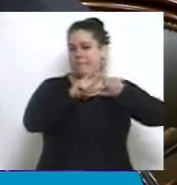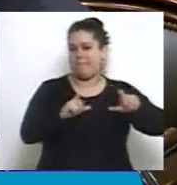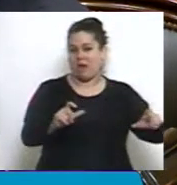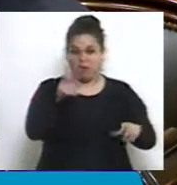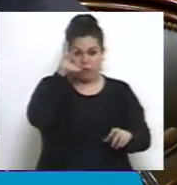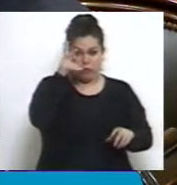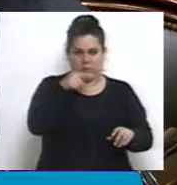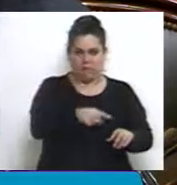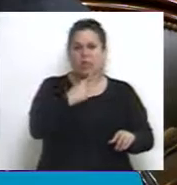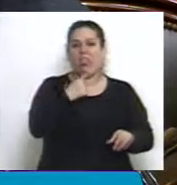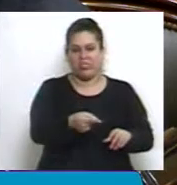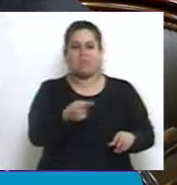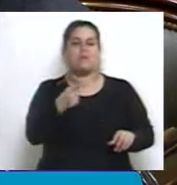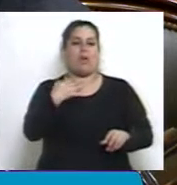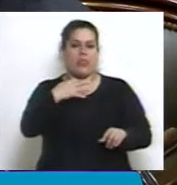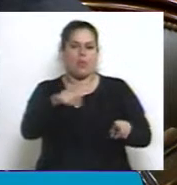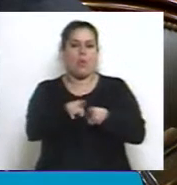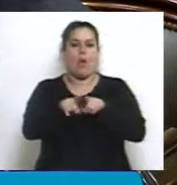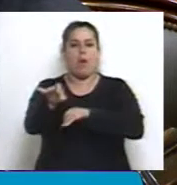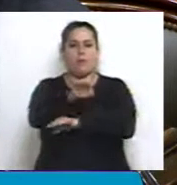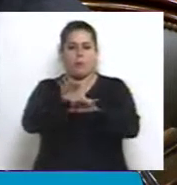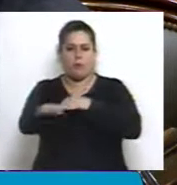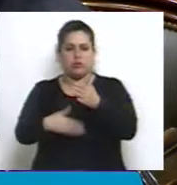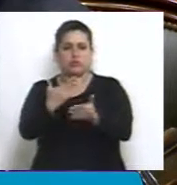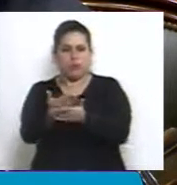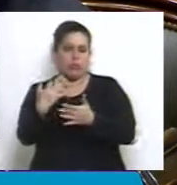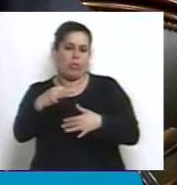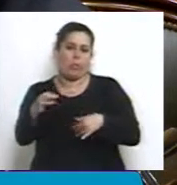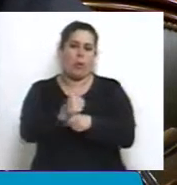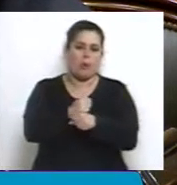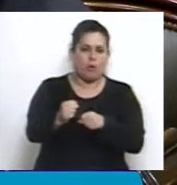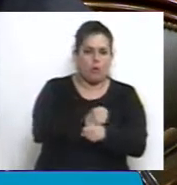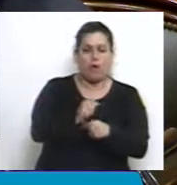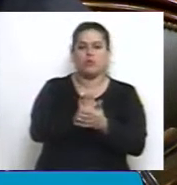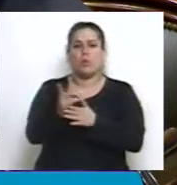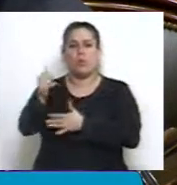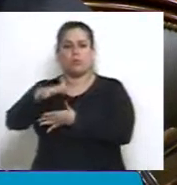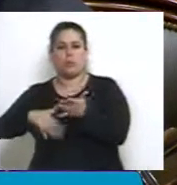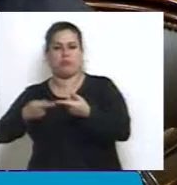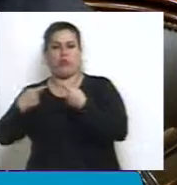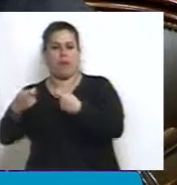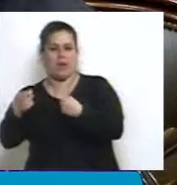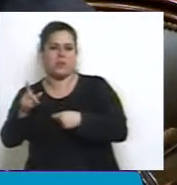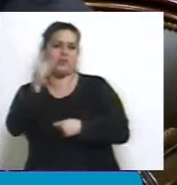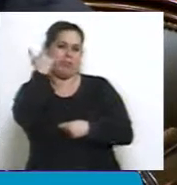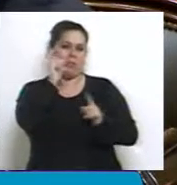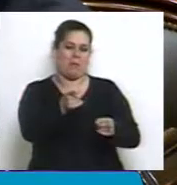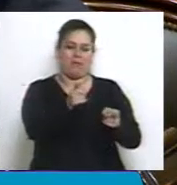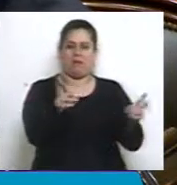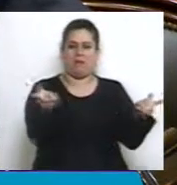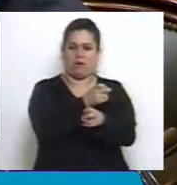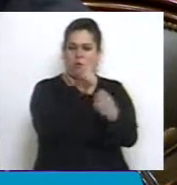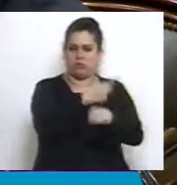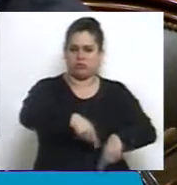de tratar y aprobar el presupuesto, el presupuesto de gasto y el cálculo de recursos, dice en base al